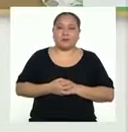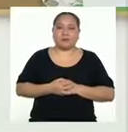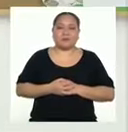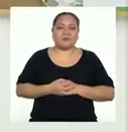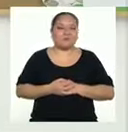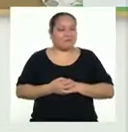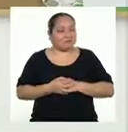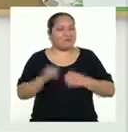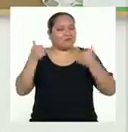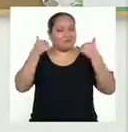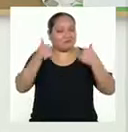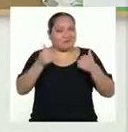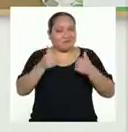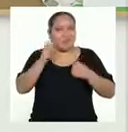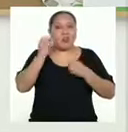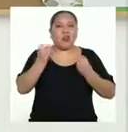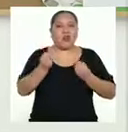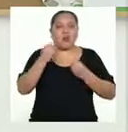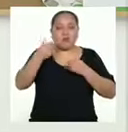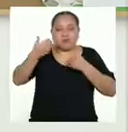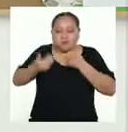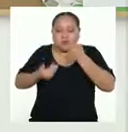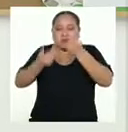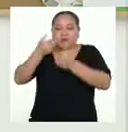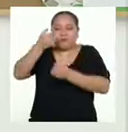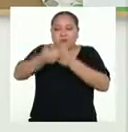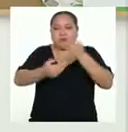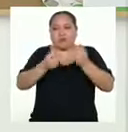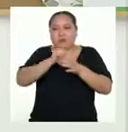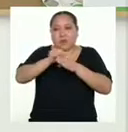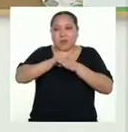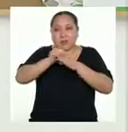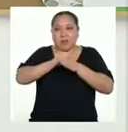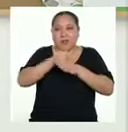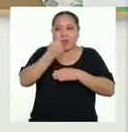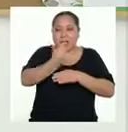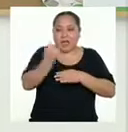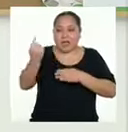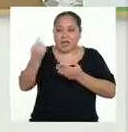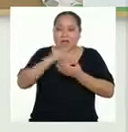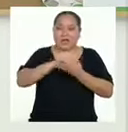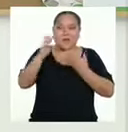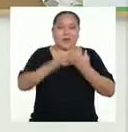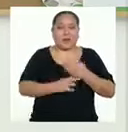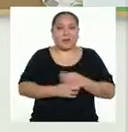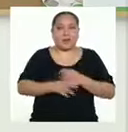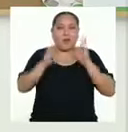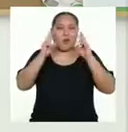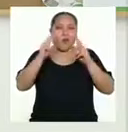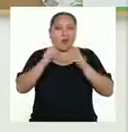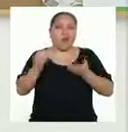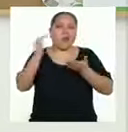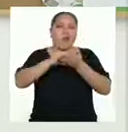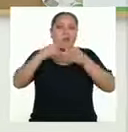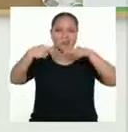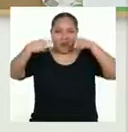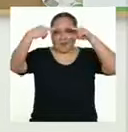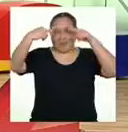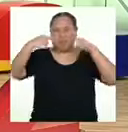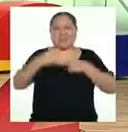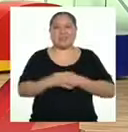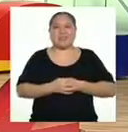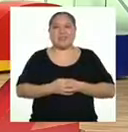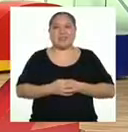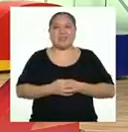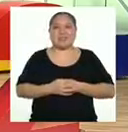Me alegra ver cómo han ido poniendo en práctica cada uno de estos pasos a lo largo de cada programa. Espero volver a verlas y verlos pronto.